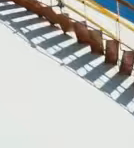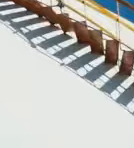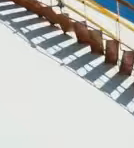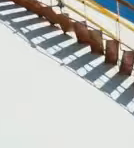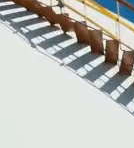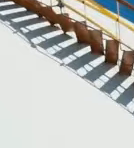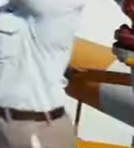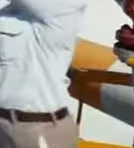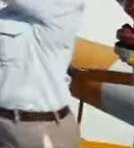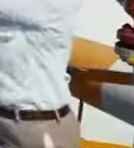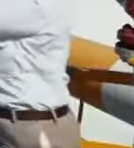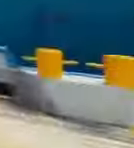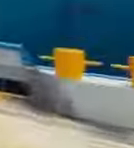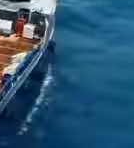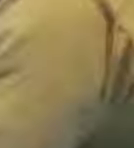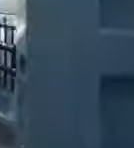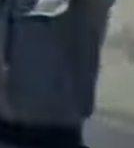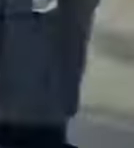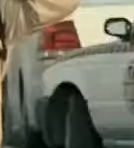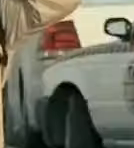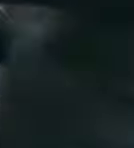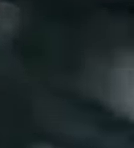nuestros miedos y salir adelante.